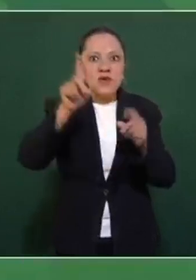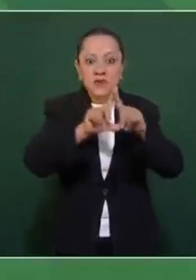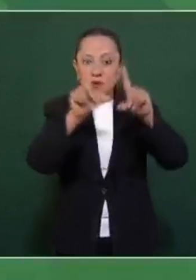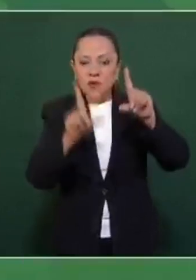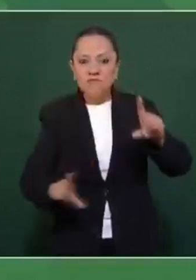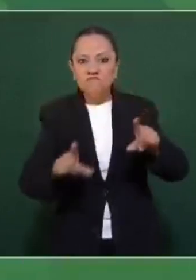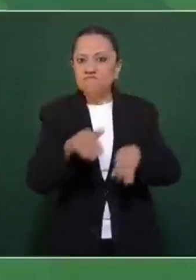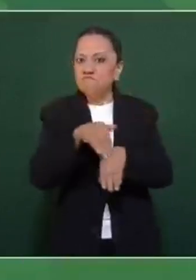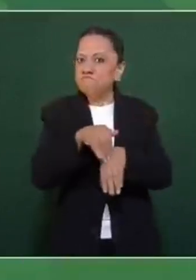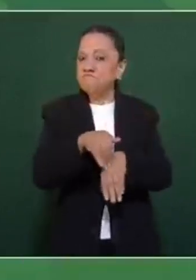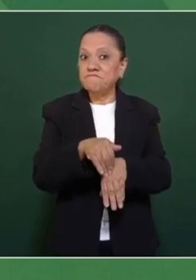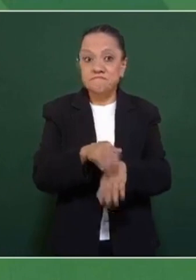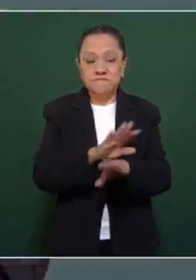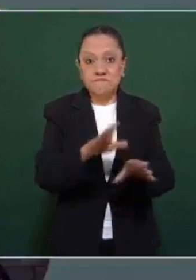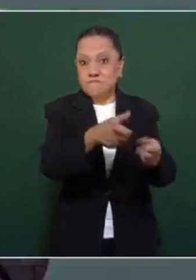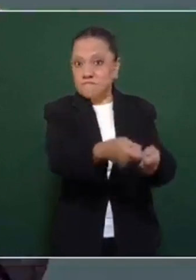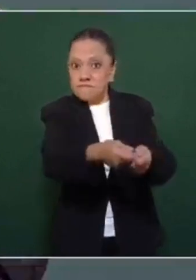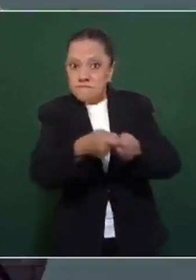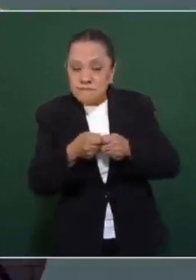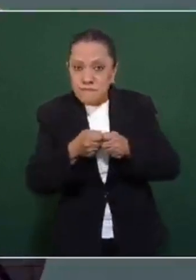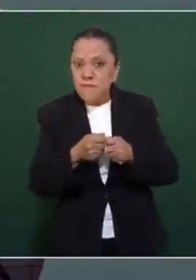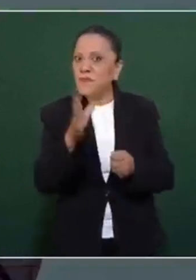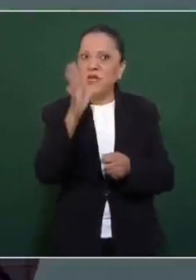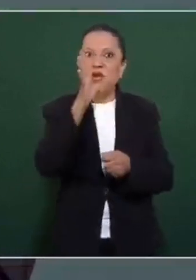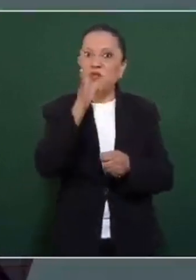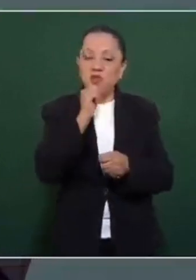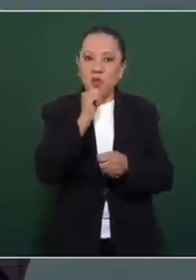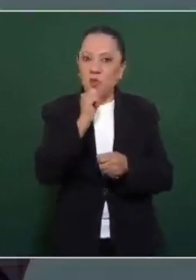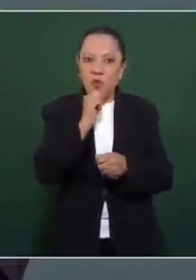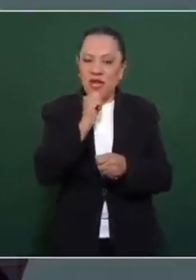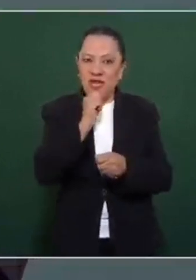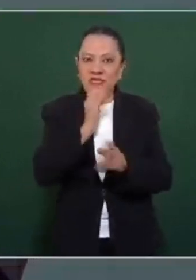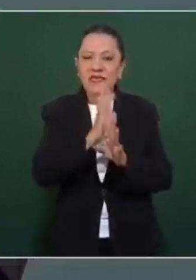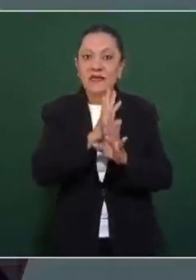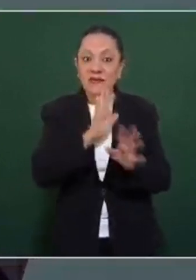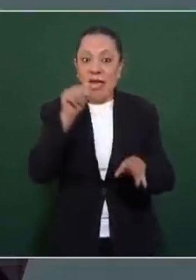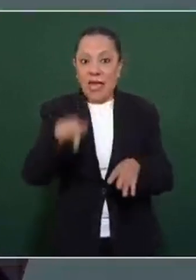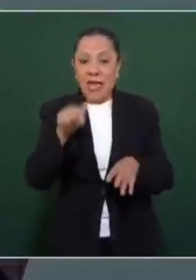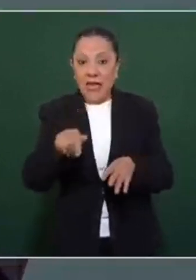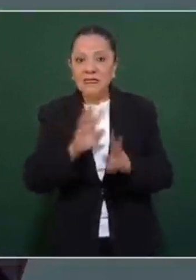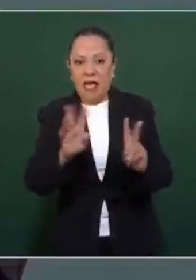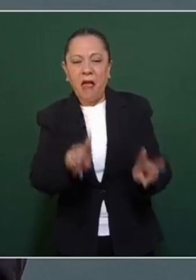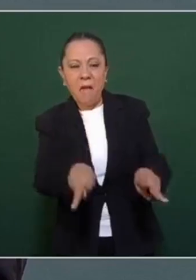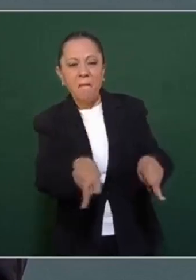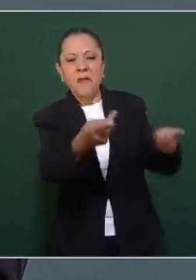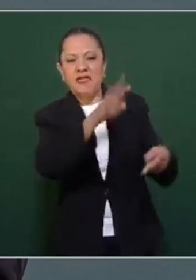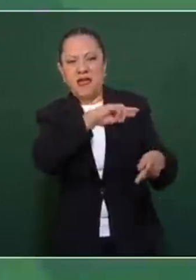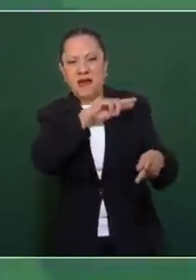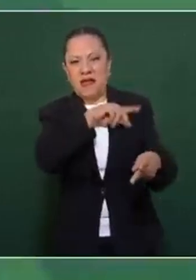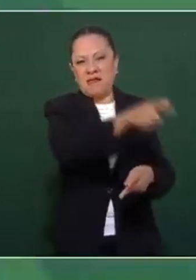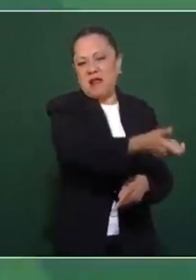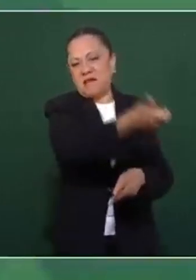que no podrá ser concesionado a extranjeros.